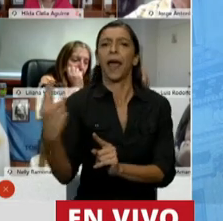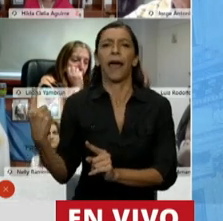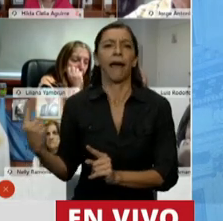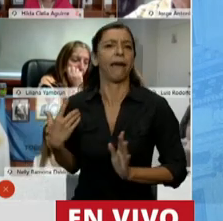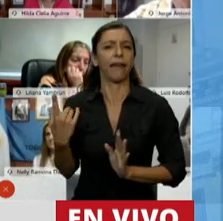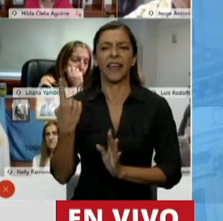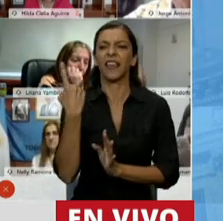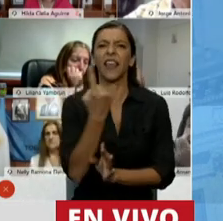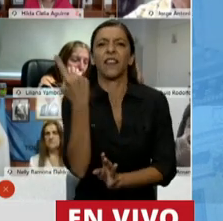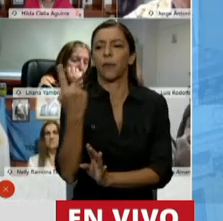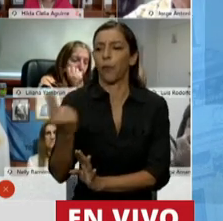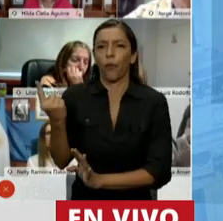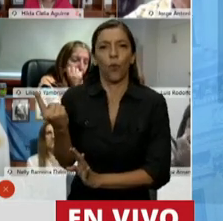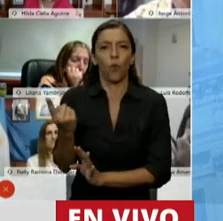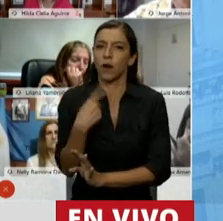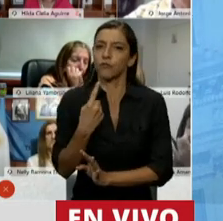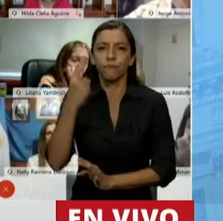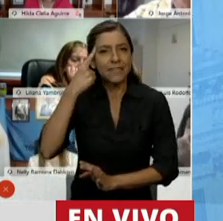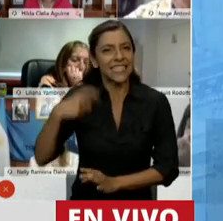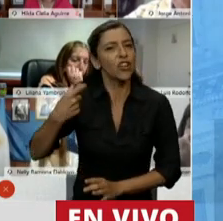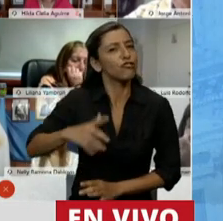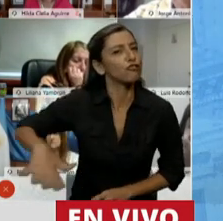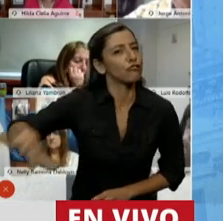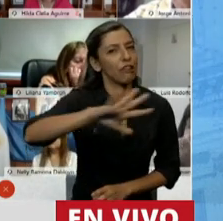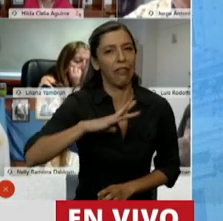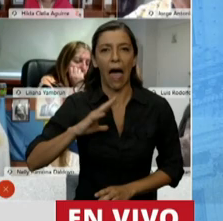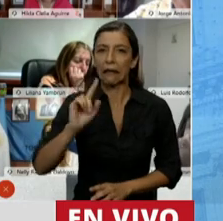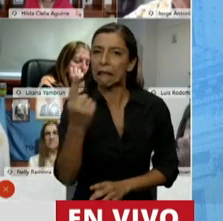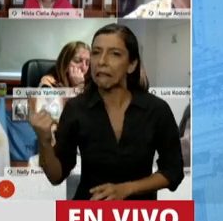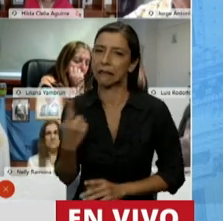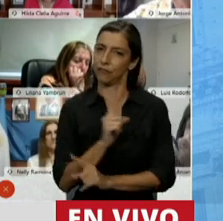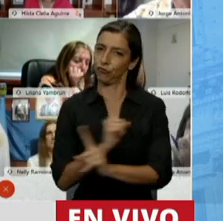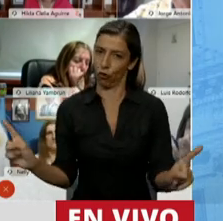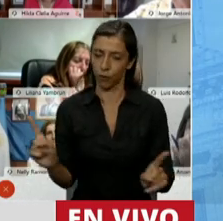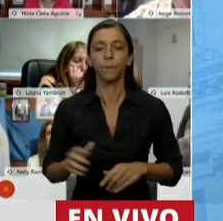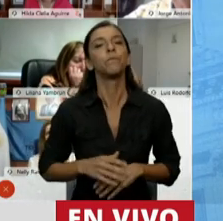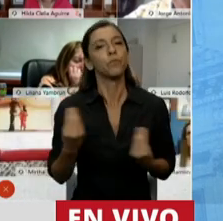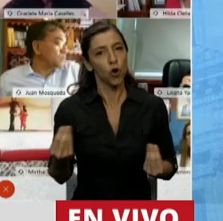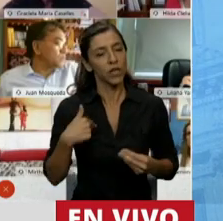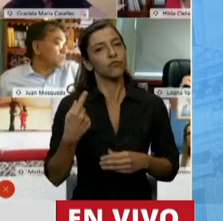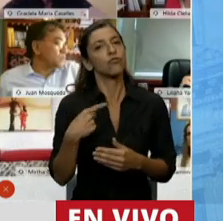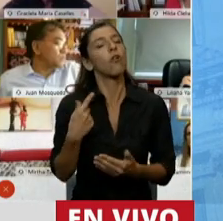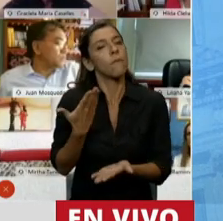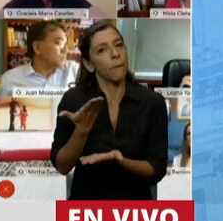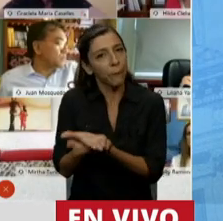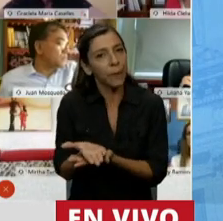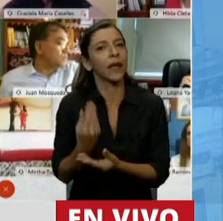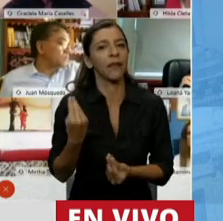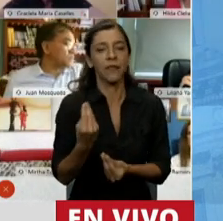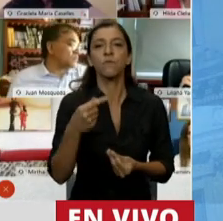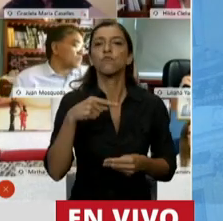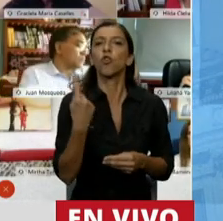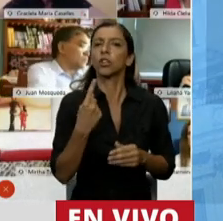apoyo de mi bloque, el proyecto alternativo 6457, para que se despenalice la